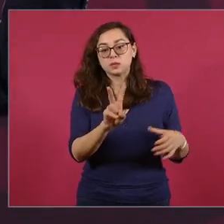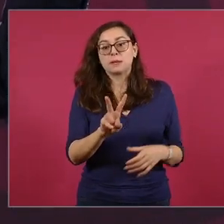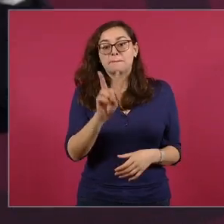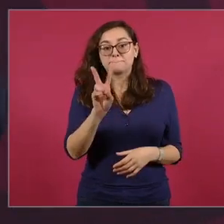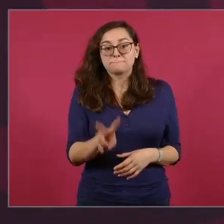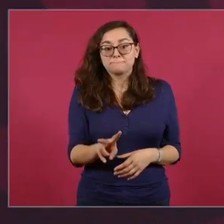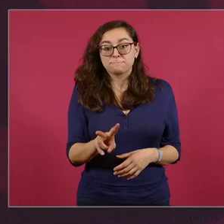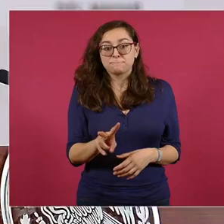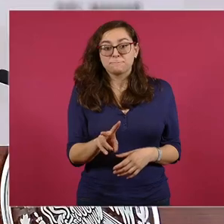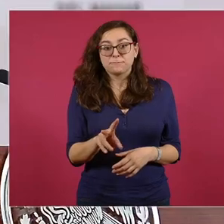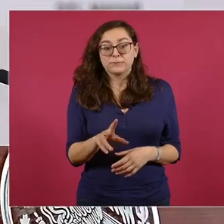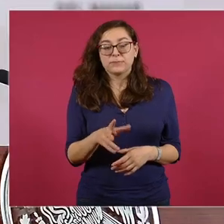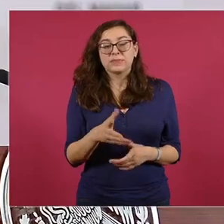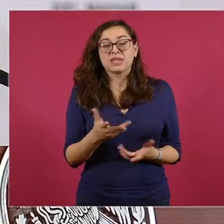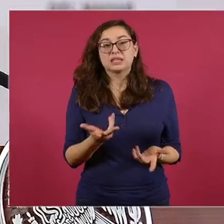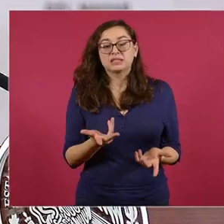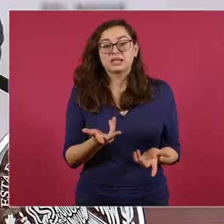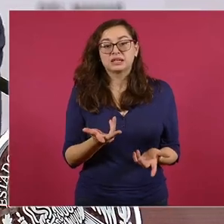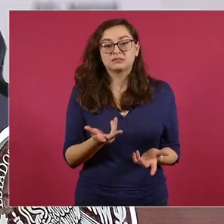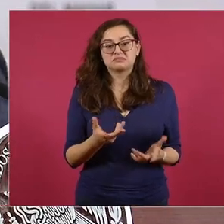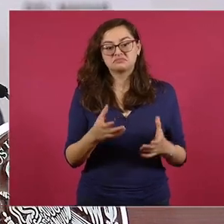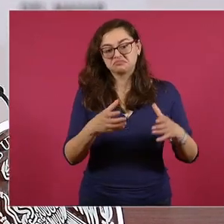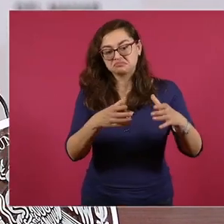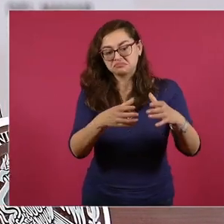a veces están mejor ellos